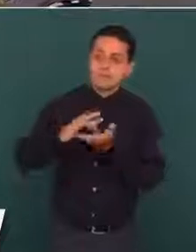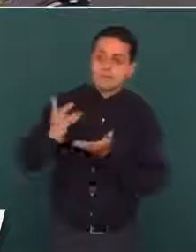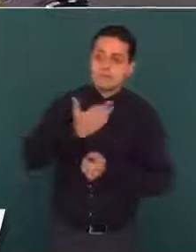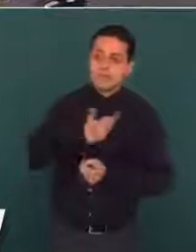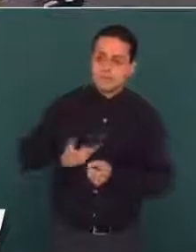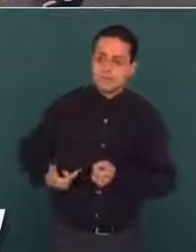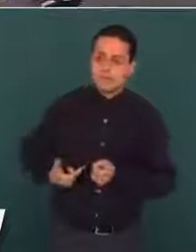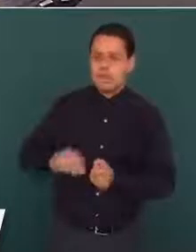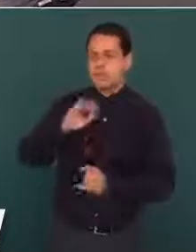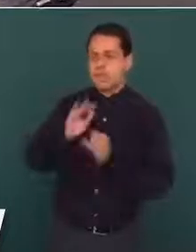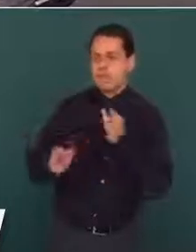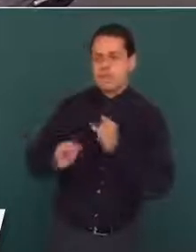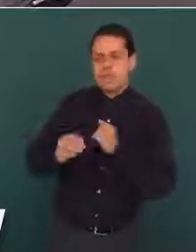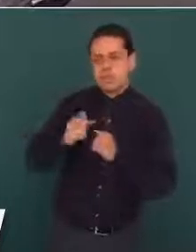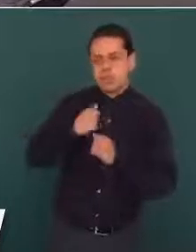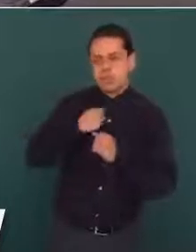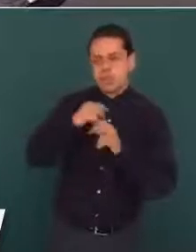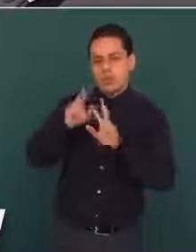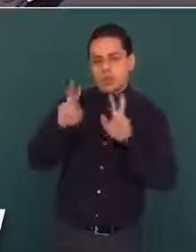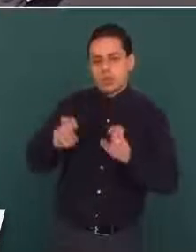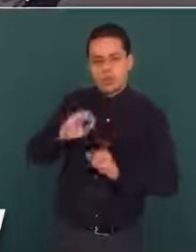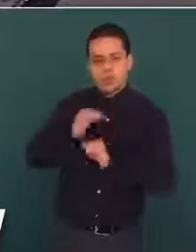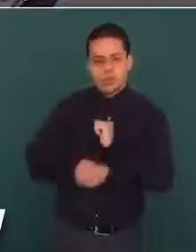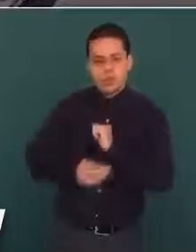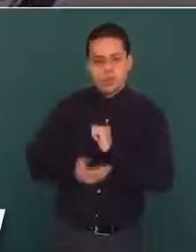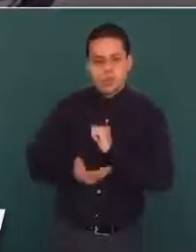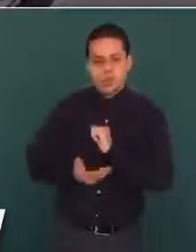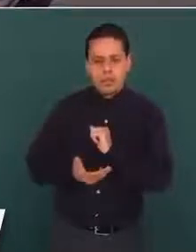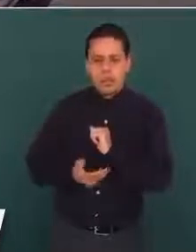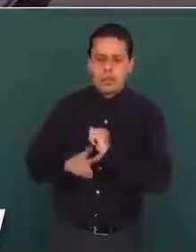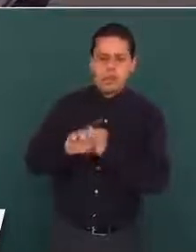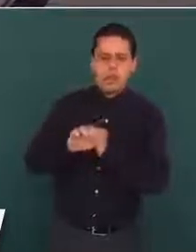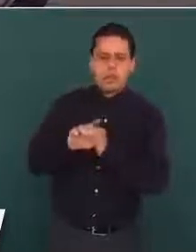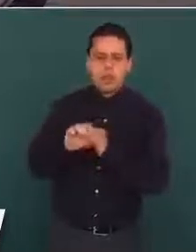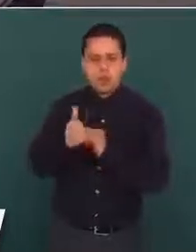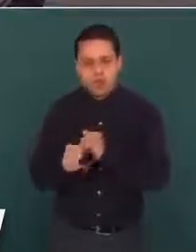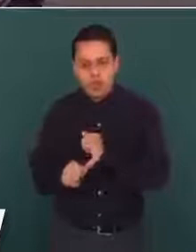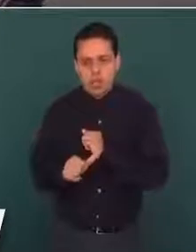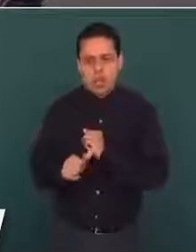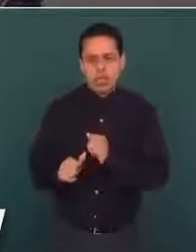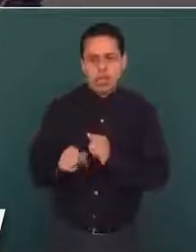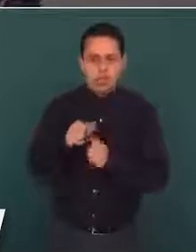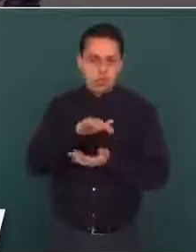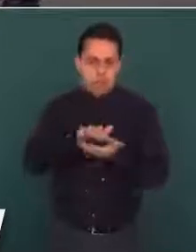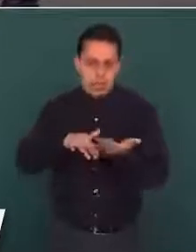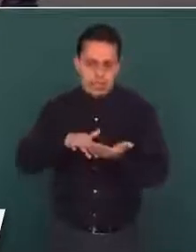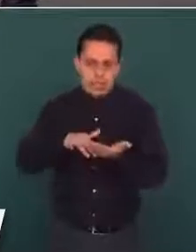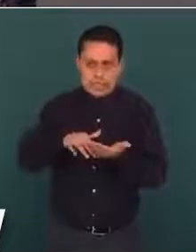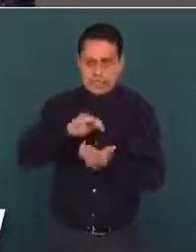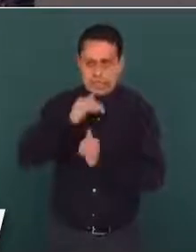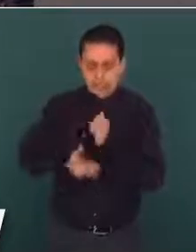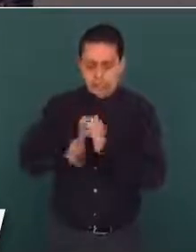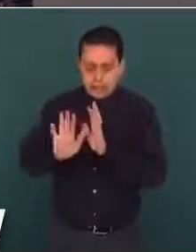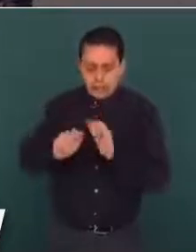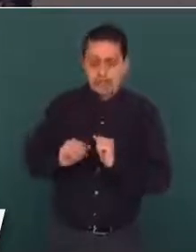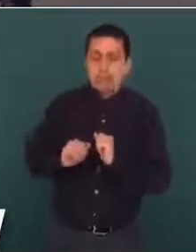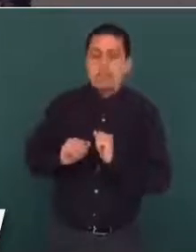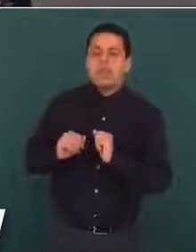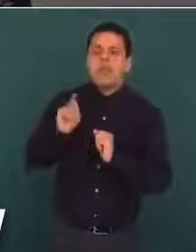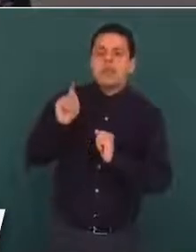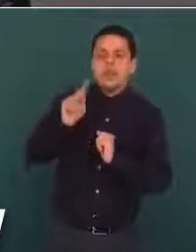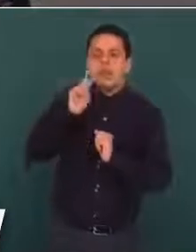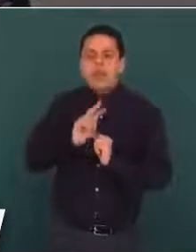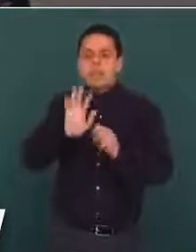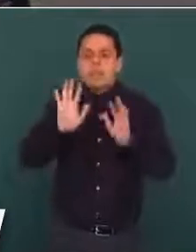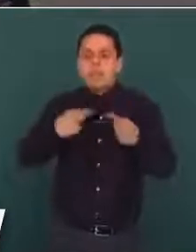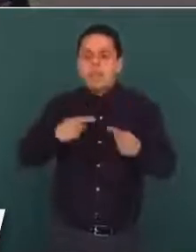Solo para terminar de mi parte con el tema de la denuncia de los Oye, en tanto la termina usted de leer, no sé si vio ya las reacciones,